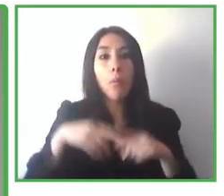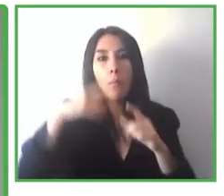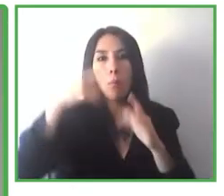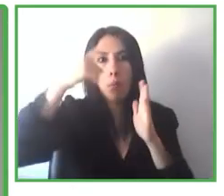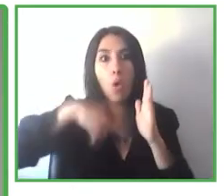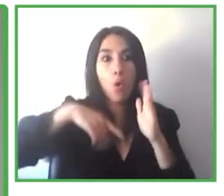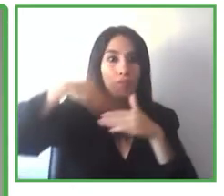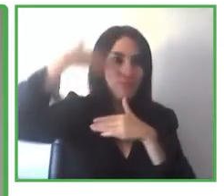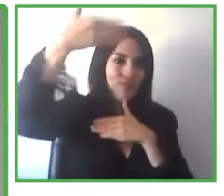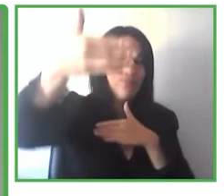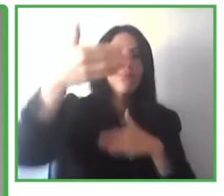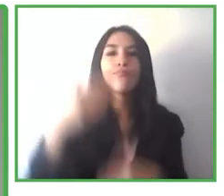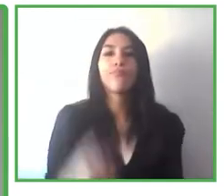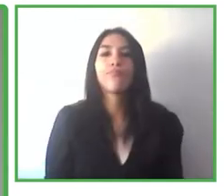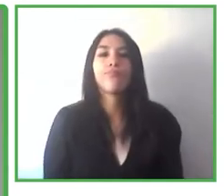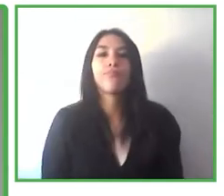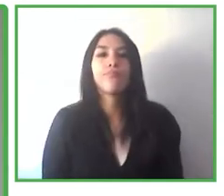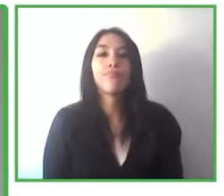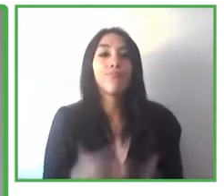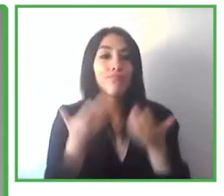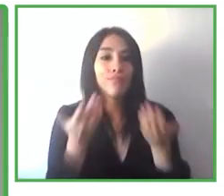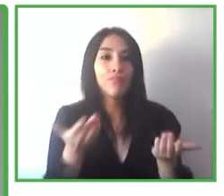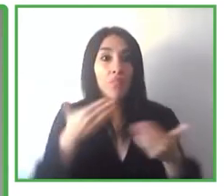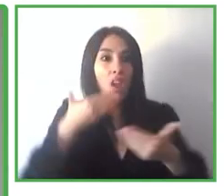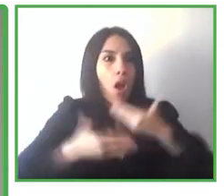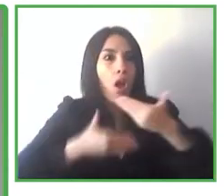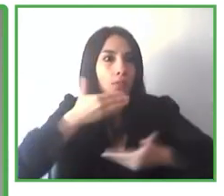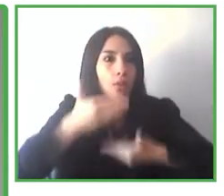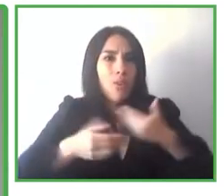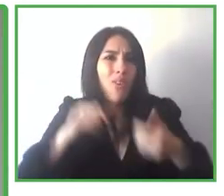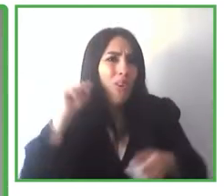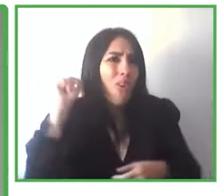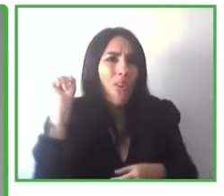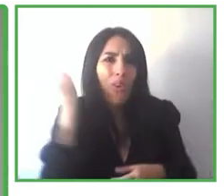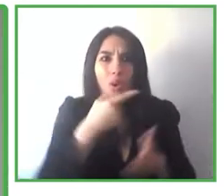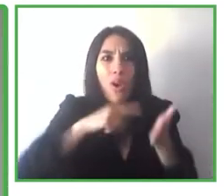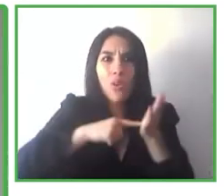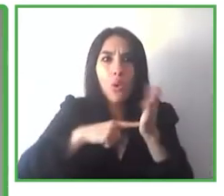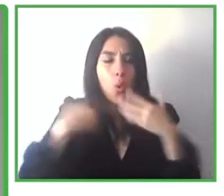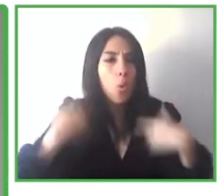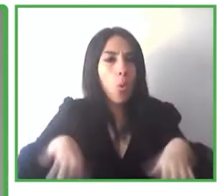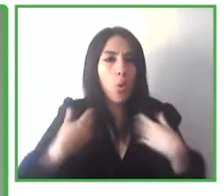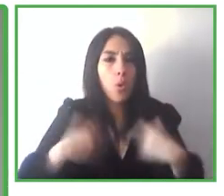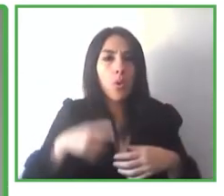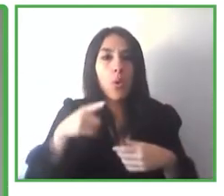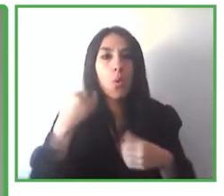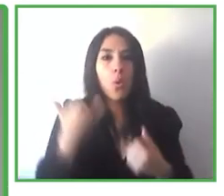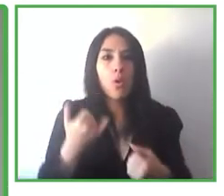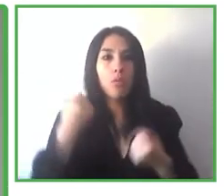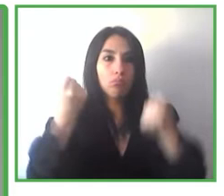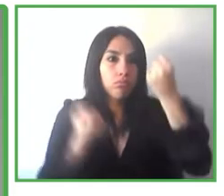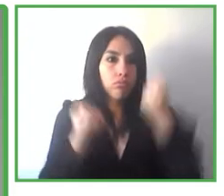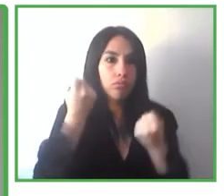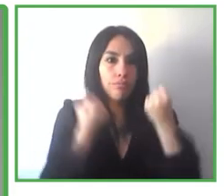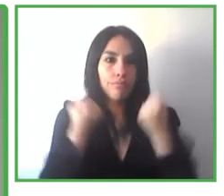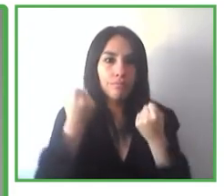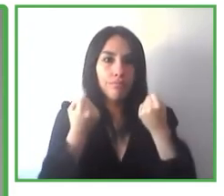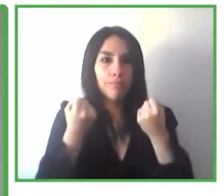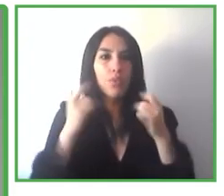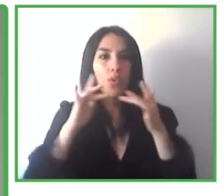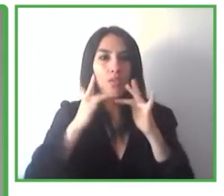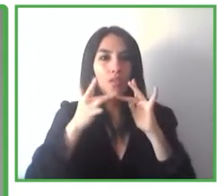estas tecnologías, ¿no? Exactamente igual que los vehículos conectados a Internet, había previsiones, ¿no? Que para 2020